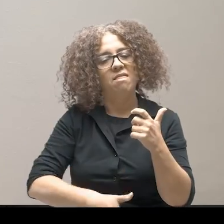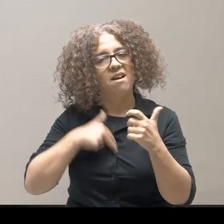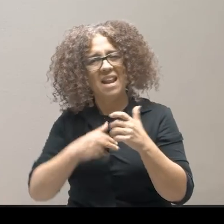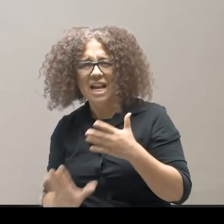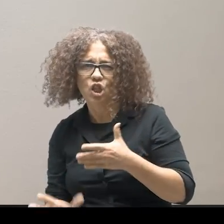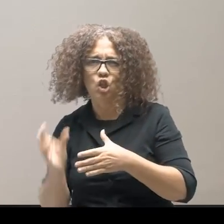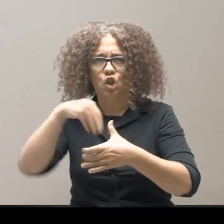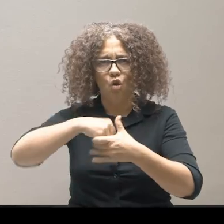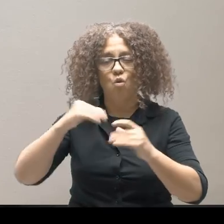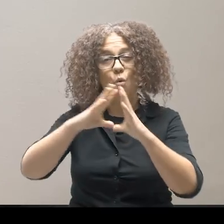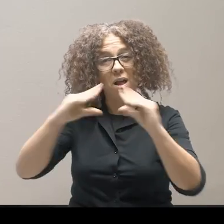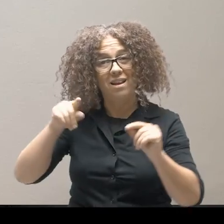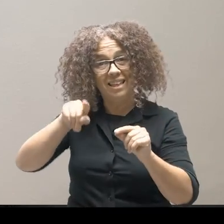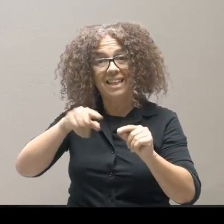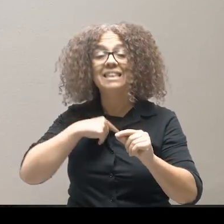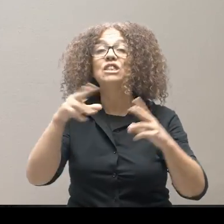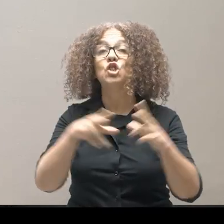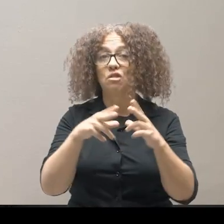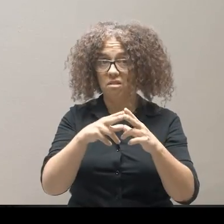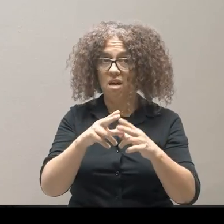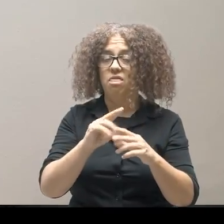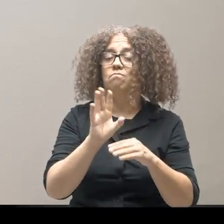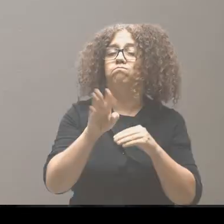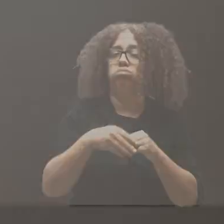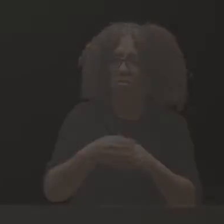universitaria y la sociedad por extensión.